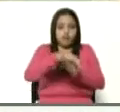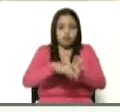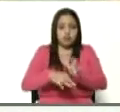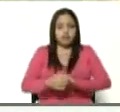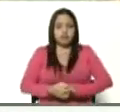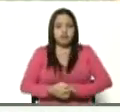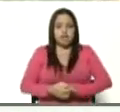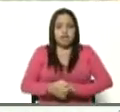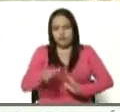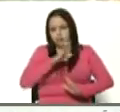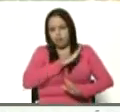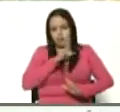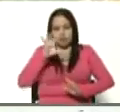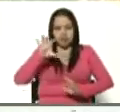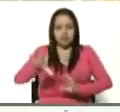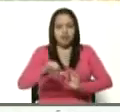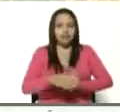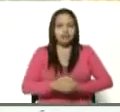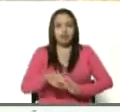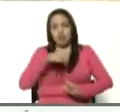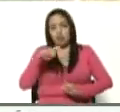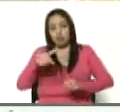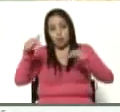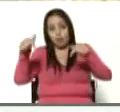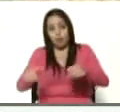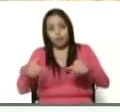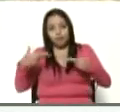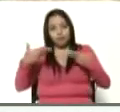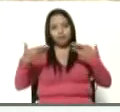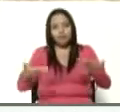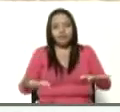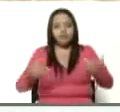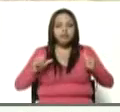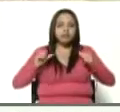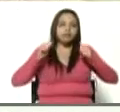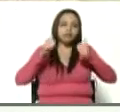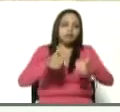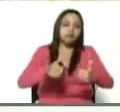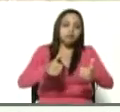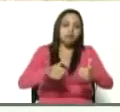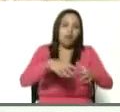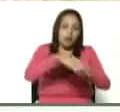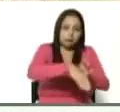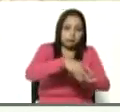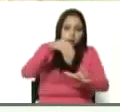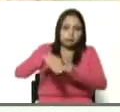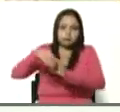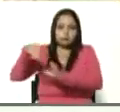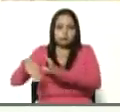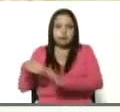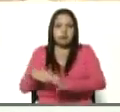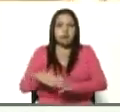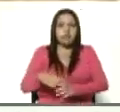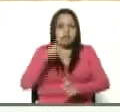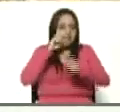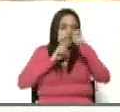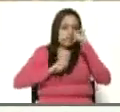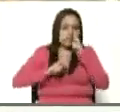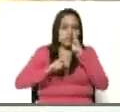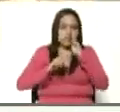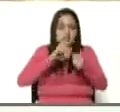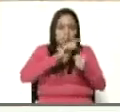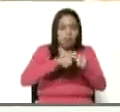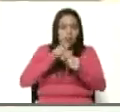nuestro estado. Nosotros estamos hoy dando inicio a la cosecha de cebolla desde el municipio Julián